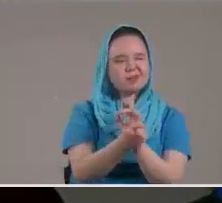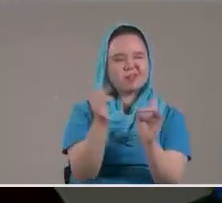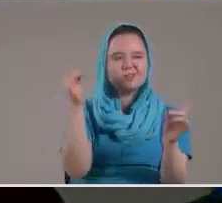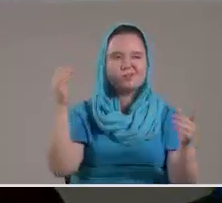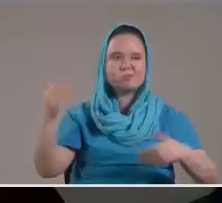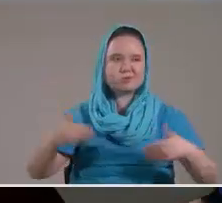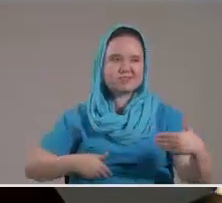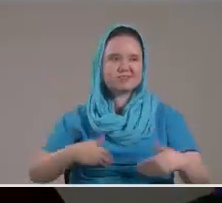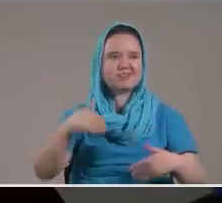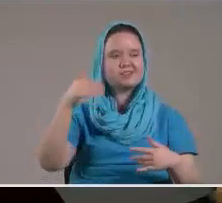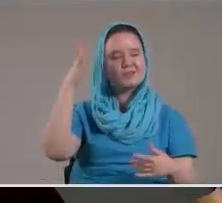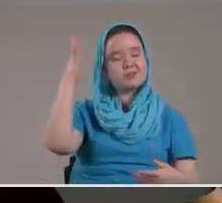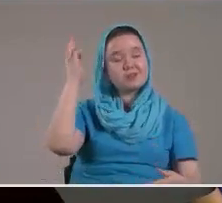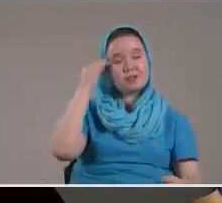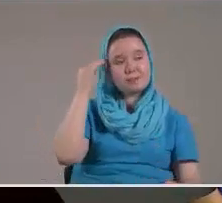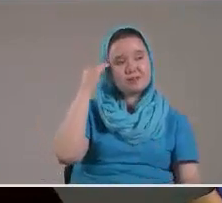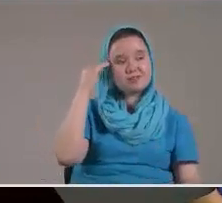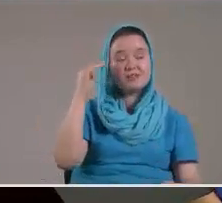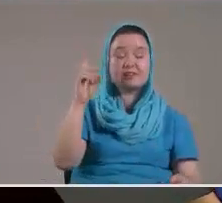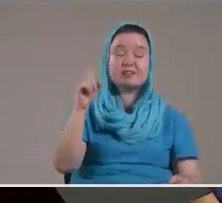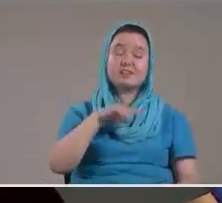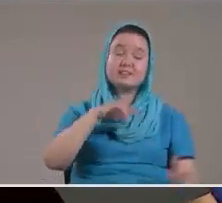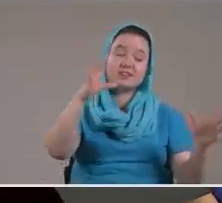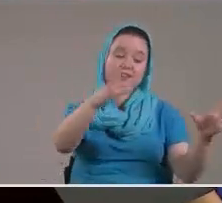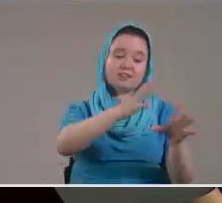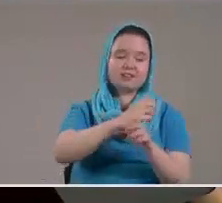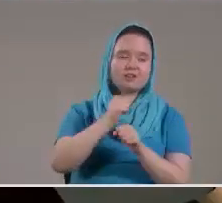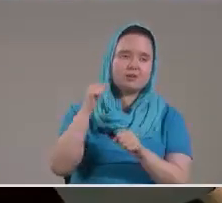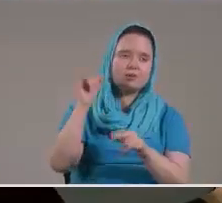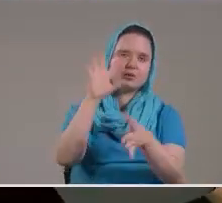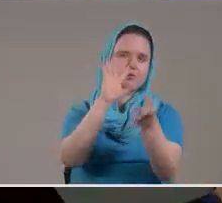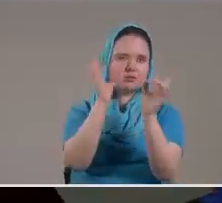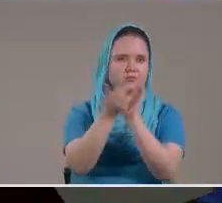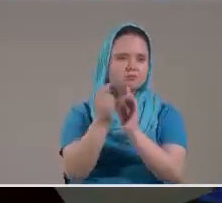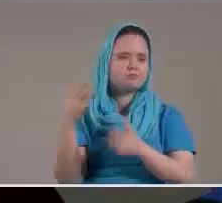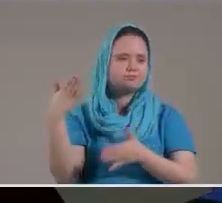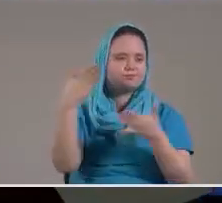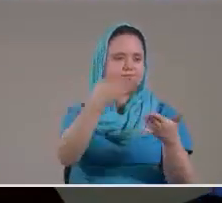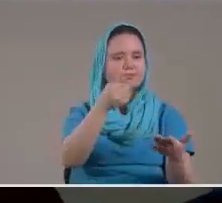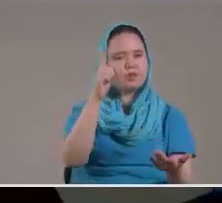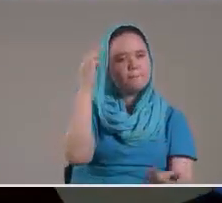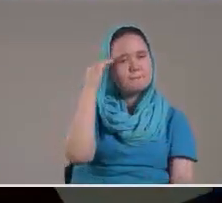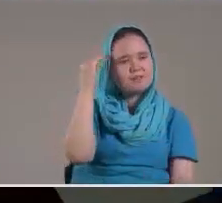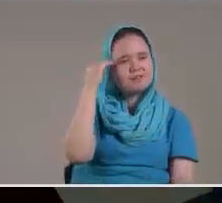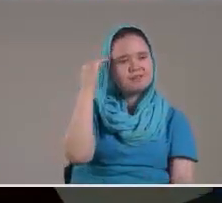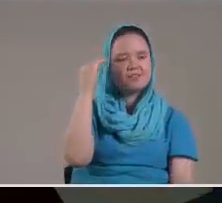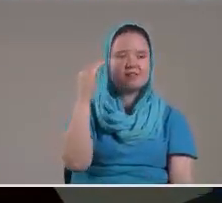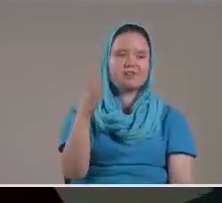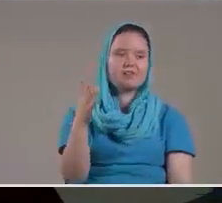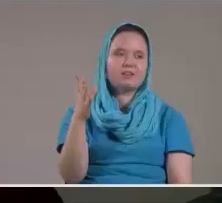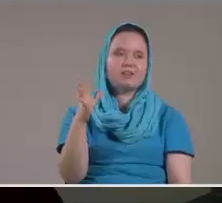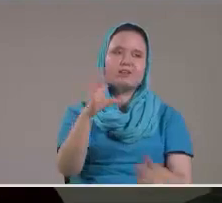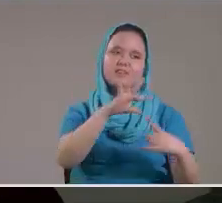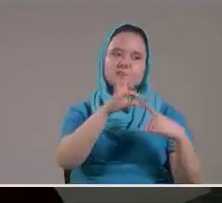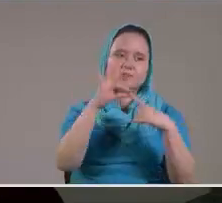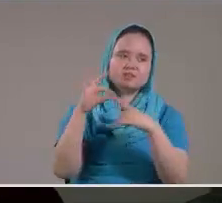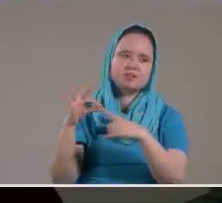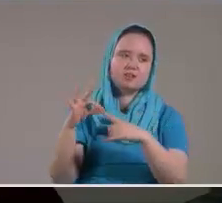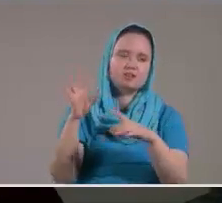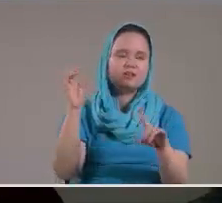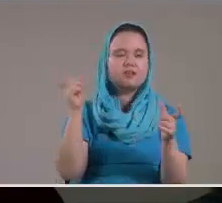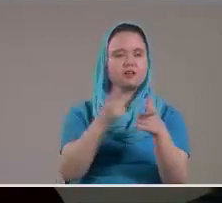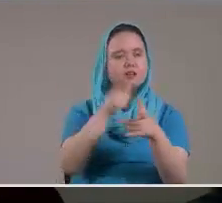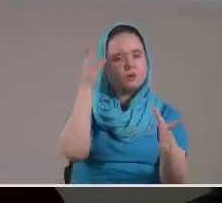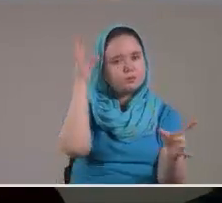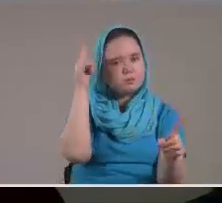Sea quitado Y en su lugar Sea puesta Una mente Única Con un